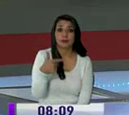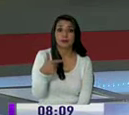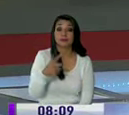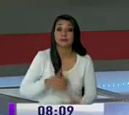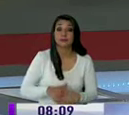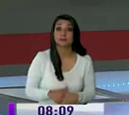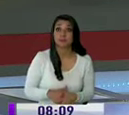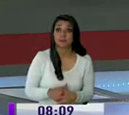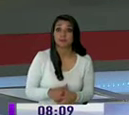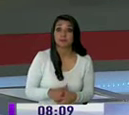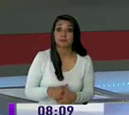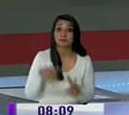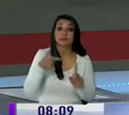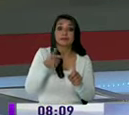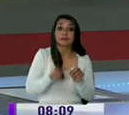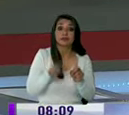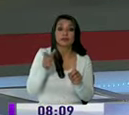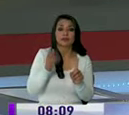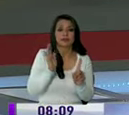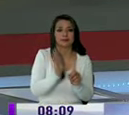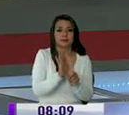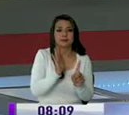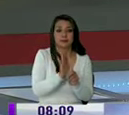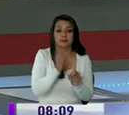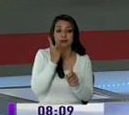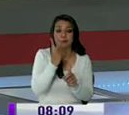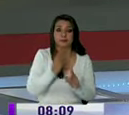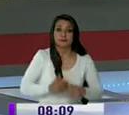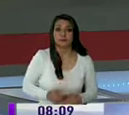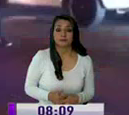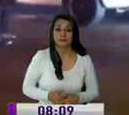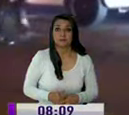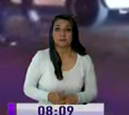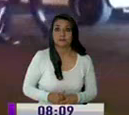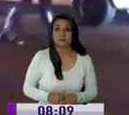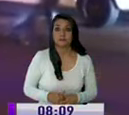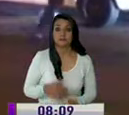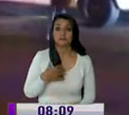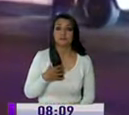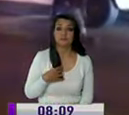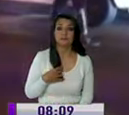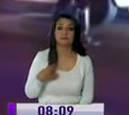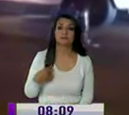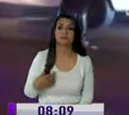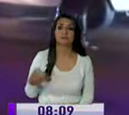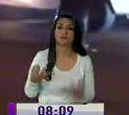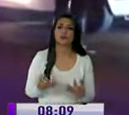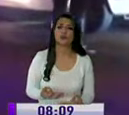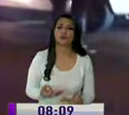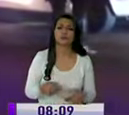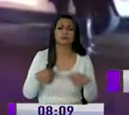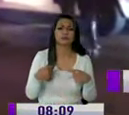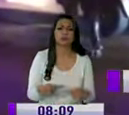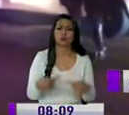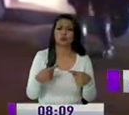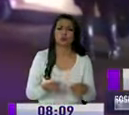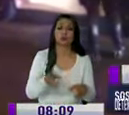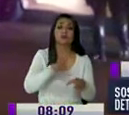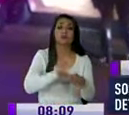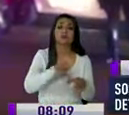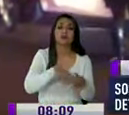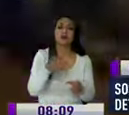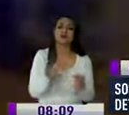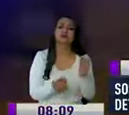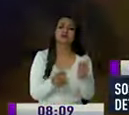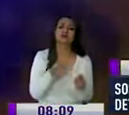evidentemente, para amedrentar a sus posibles víctimas. Veamos. Al parecer, salieron como casi todos los días a perfilar